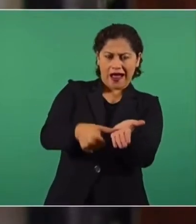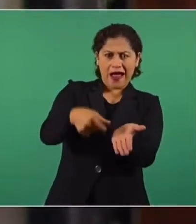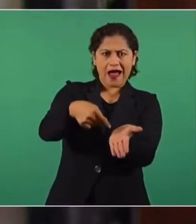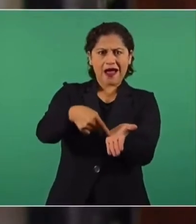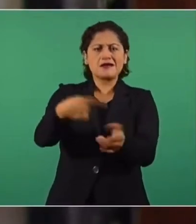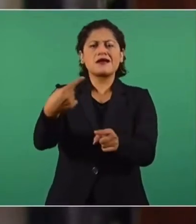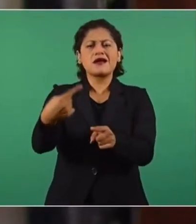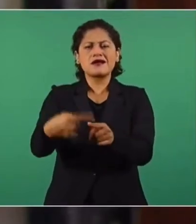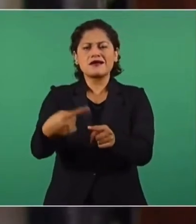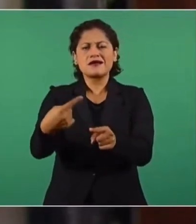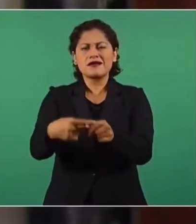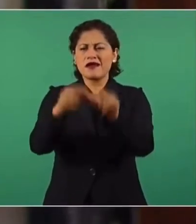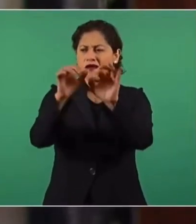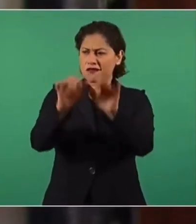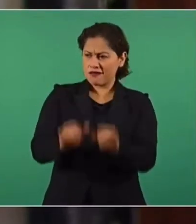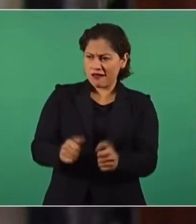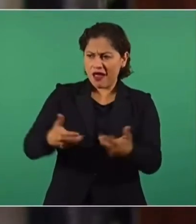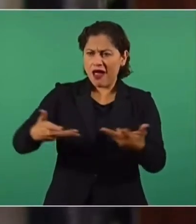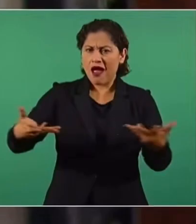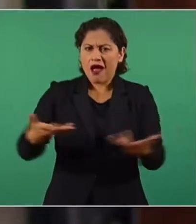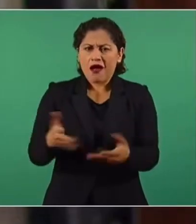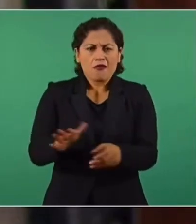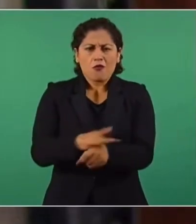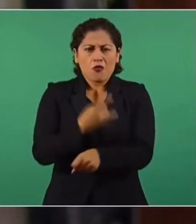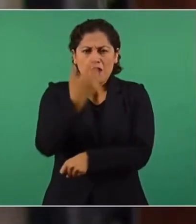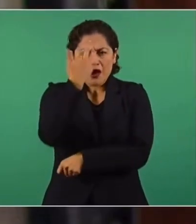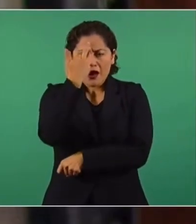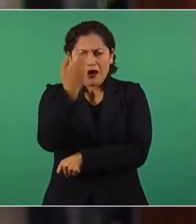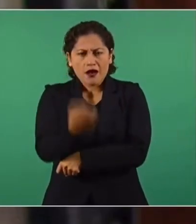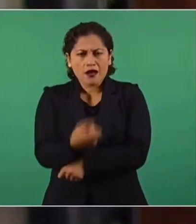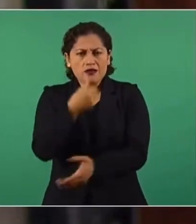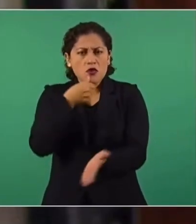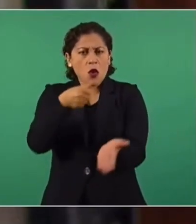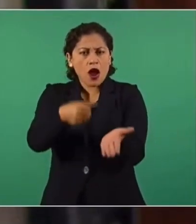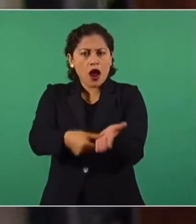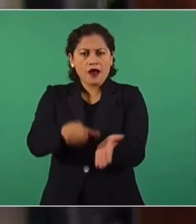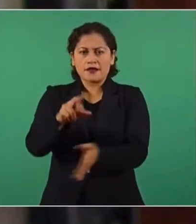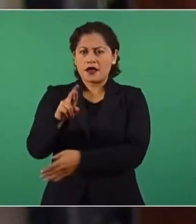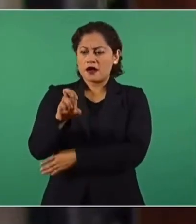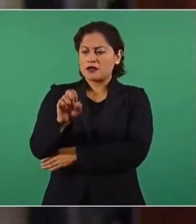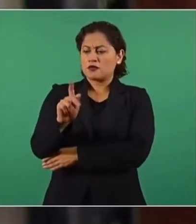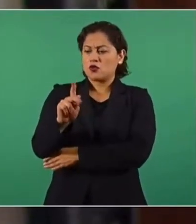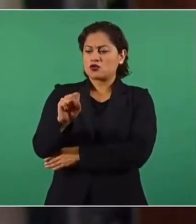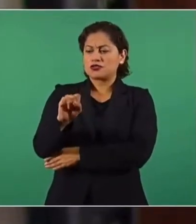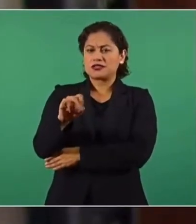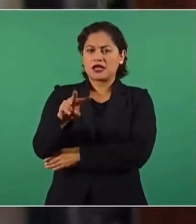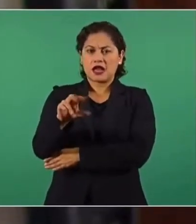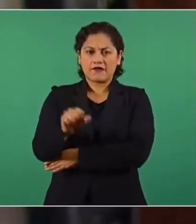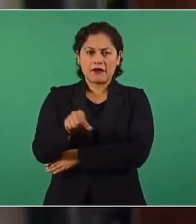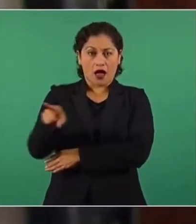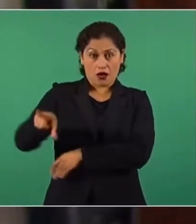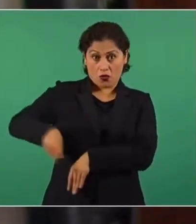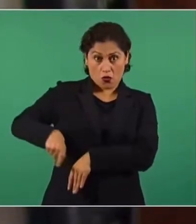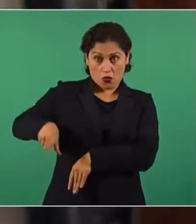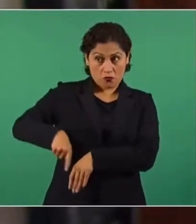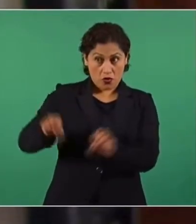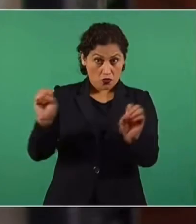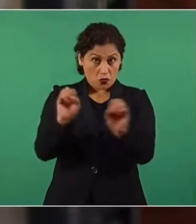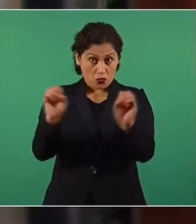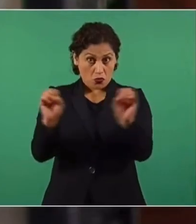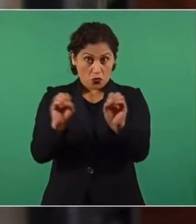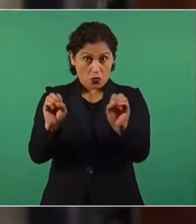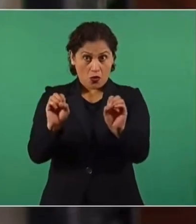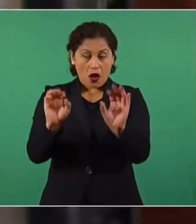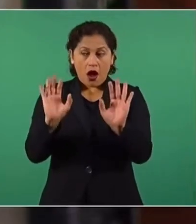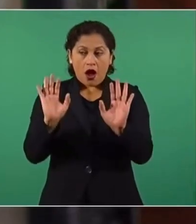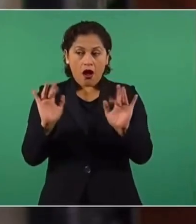carta responsiva, por qué surgió, si realmente el gobierno no tenía esta intención de lavarse las